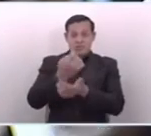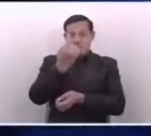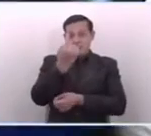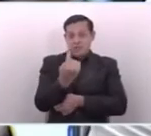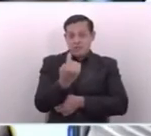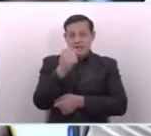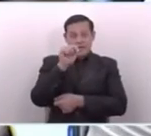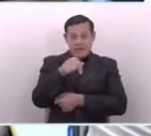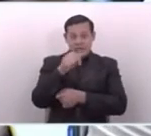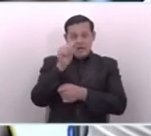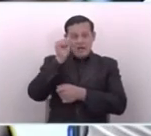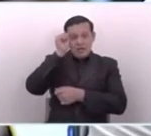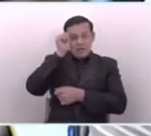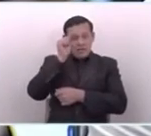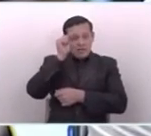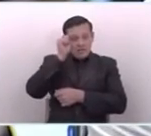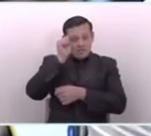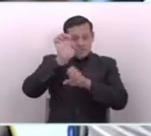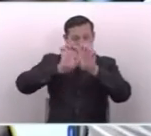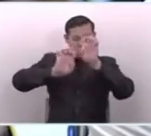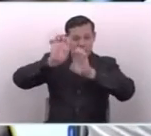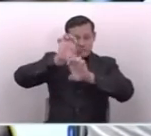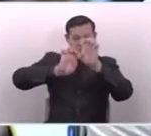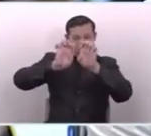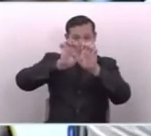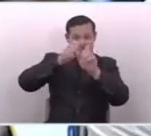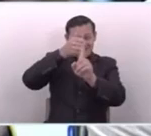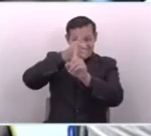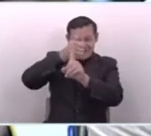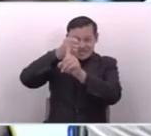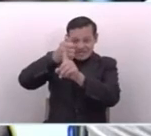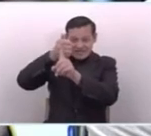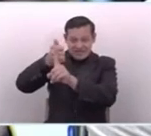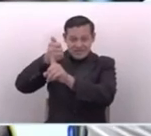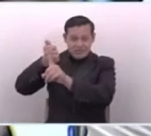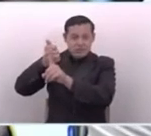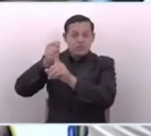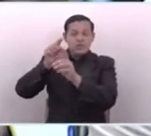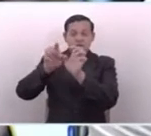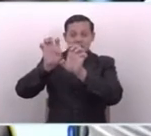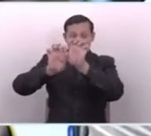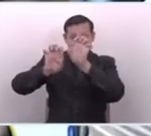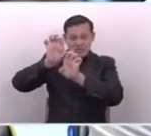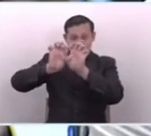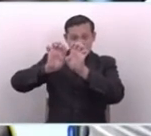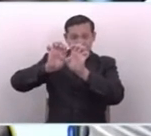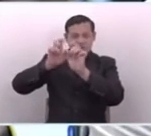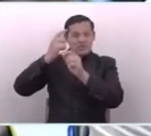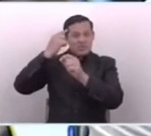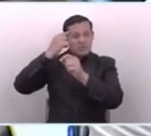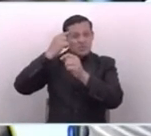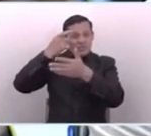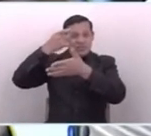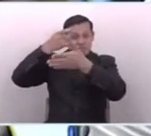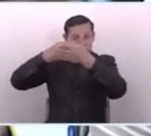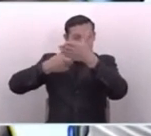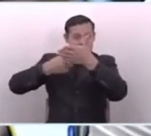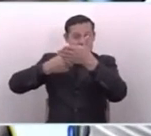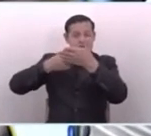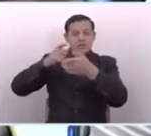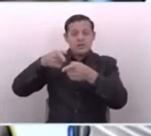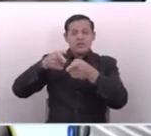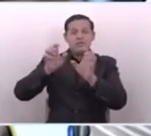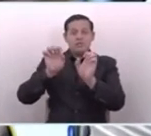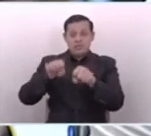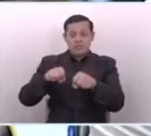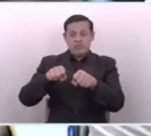Debería analizarse, evaluarse medidas puntuales de cara a aquellos impuestos que